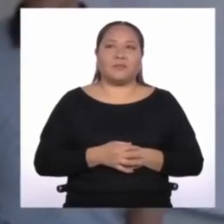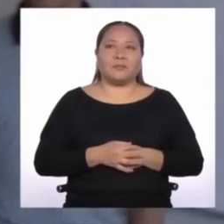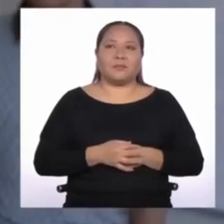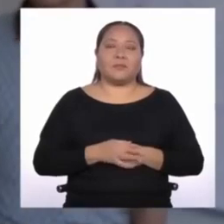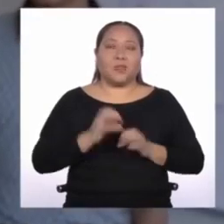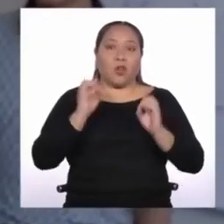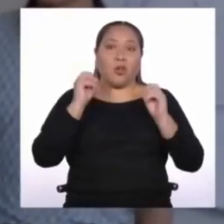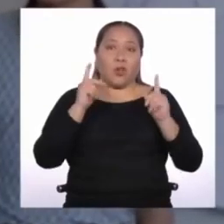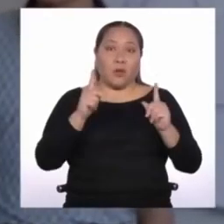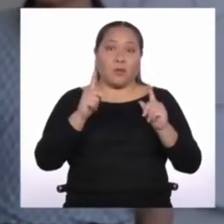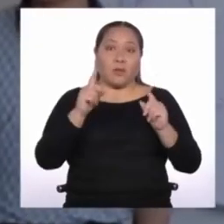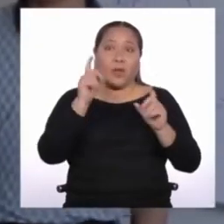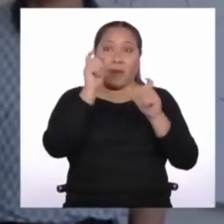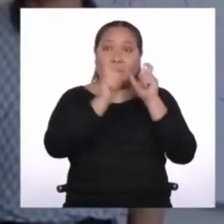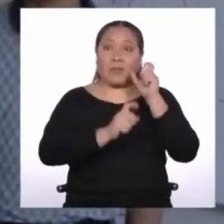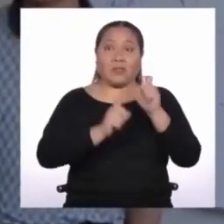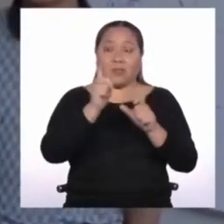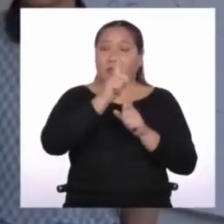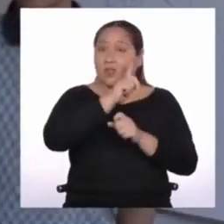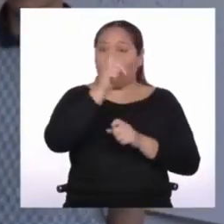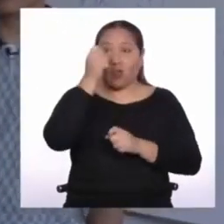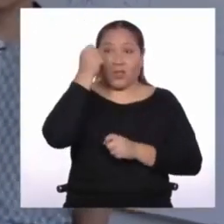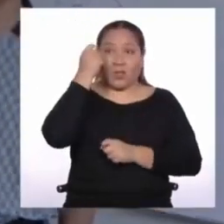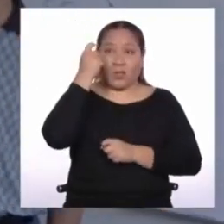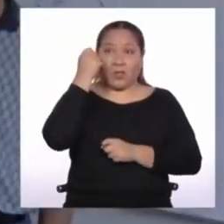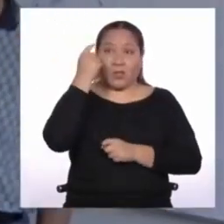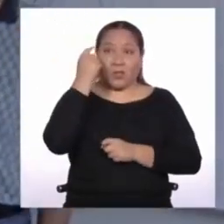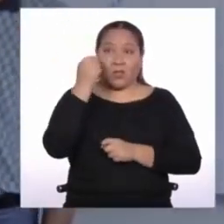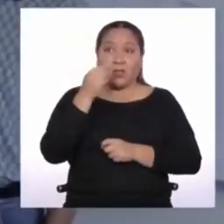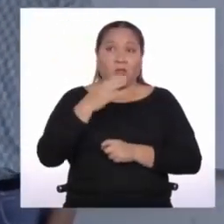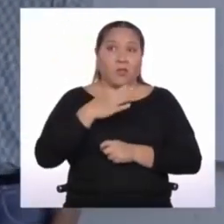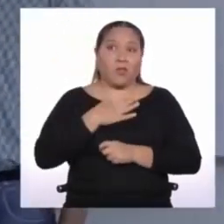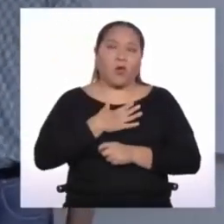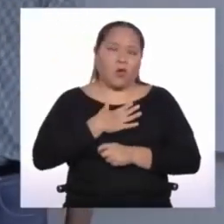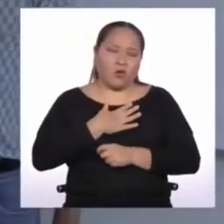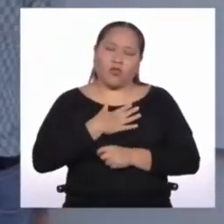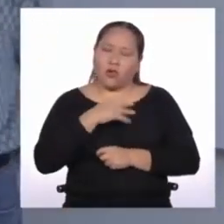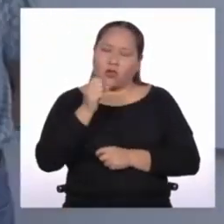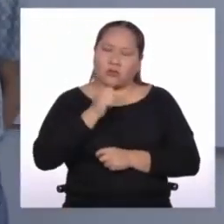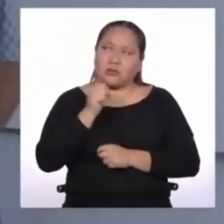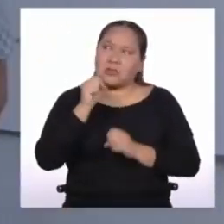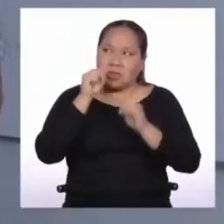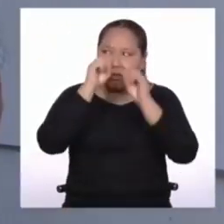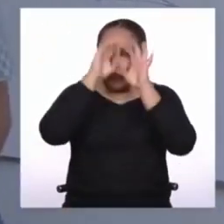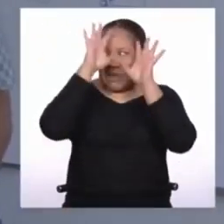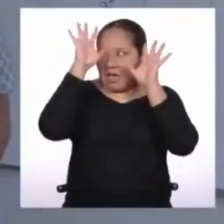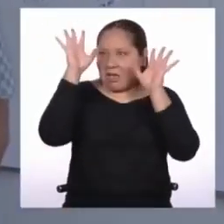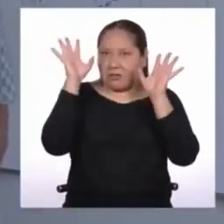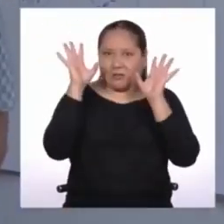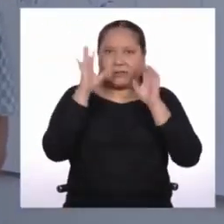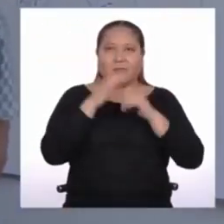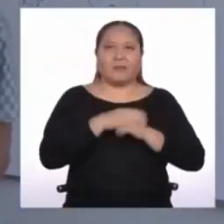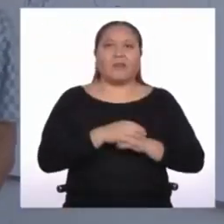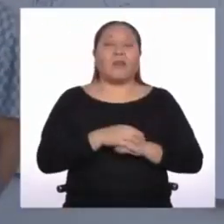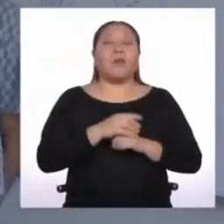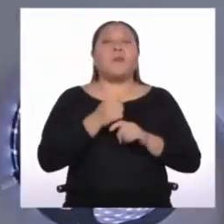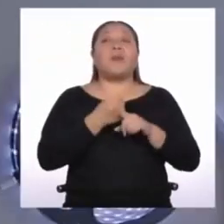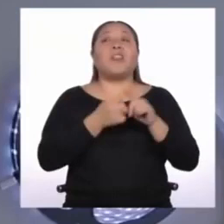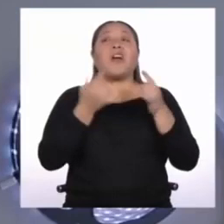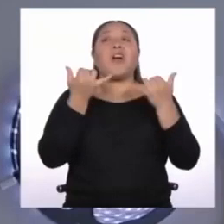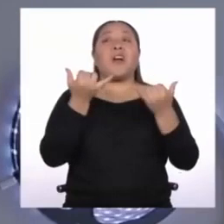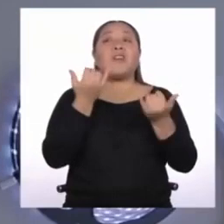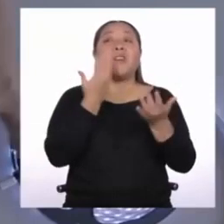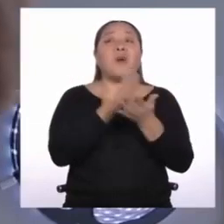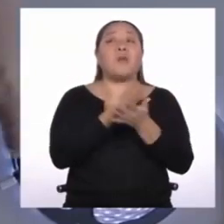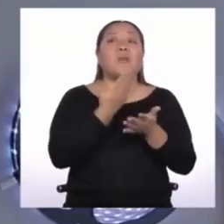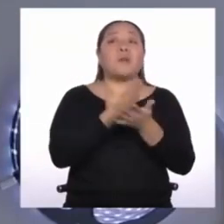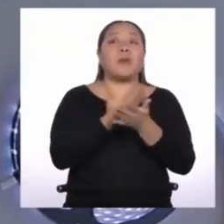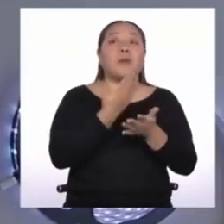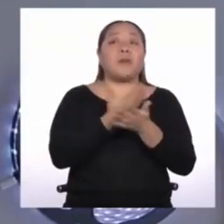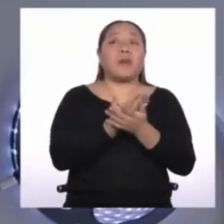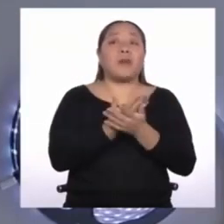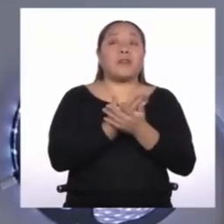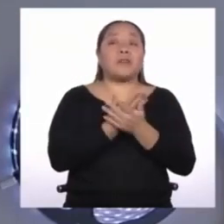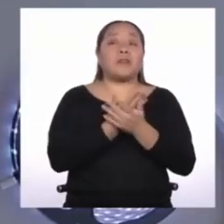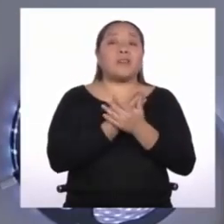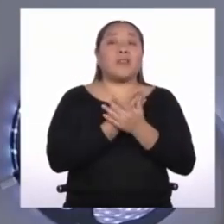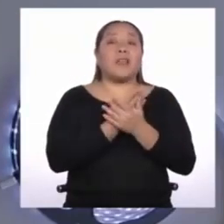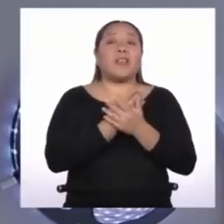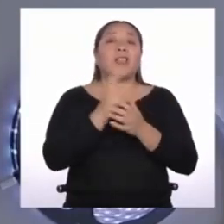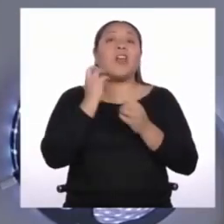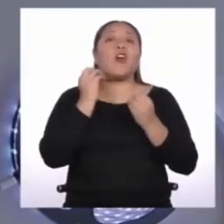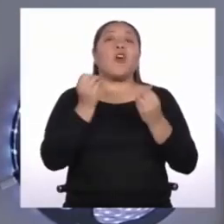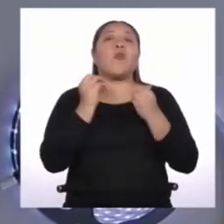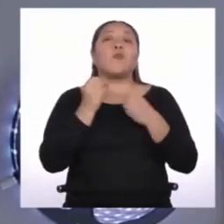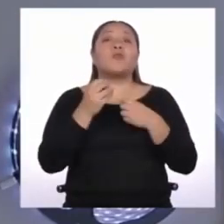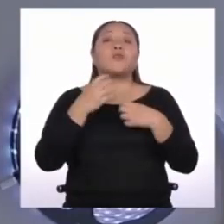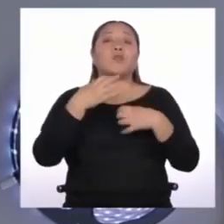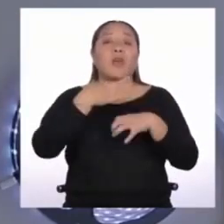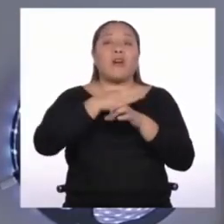Ok, para la gente que no entendió muy bien, que no es mi caso, Javier, a mí me quedó todo clarísimo, vamos a hacer una demostración con una maqueta de lo que sería